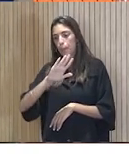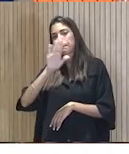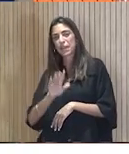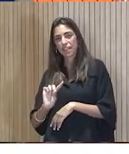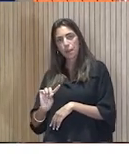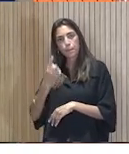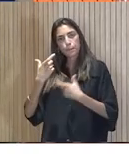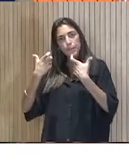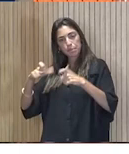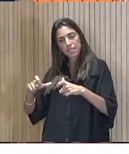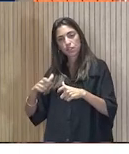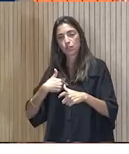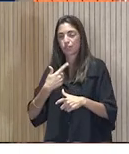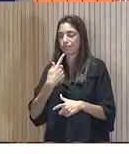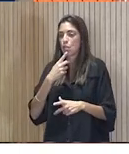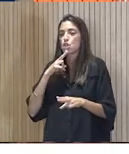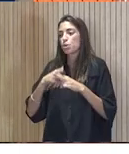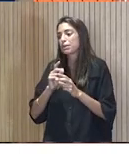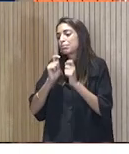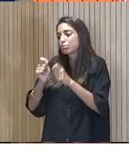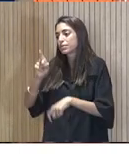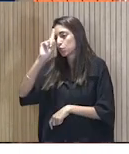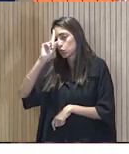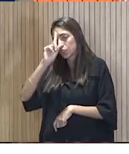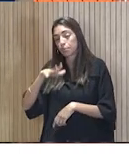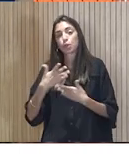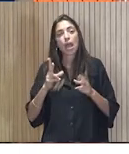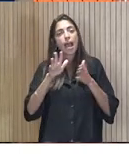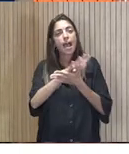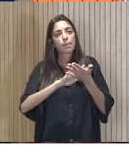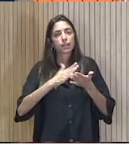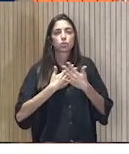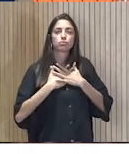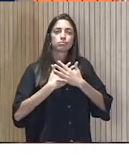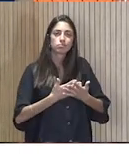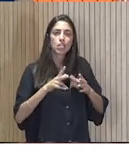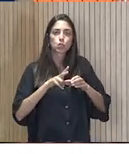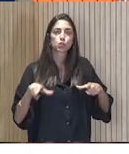que no sé por qué se llama tercer sector, pero bueno, es igual. Hablando del voluntariado, de lo social,